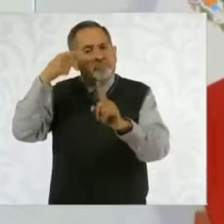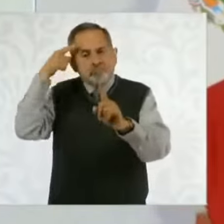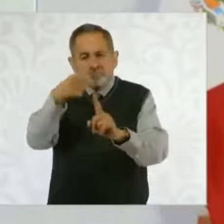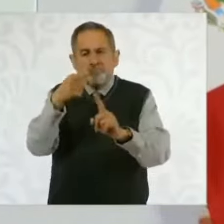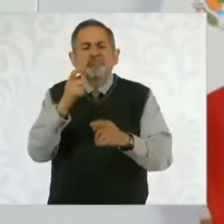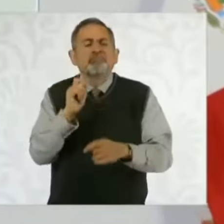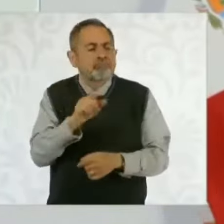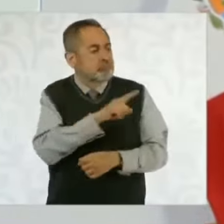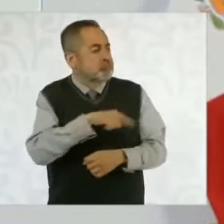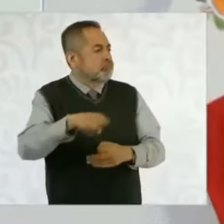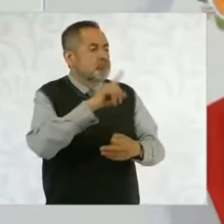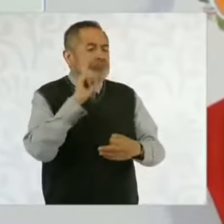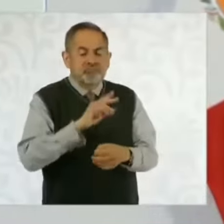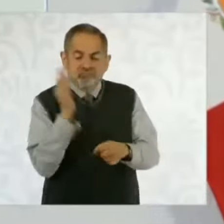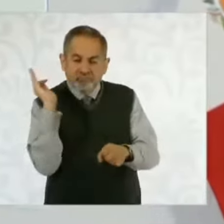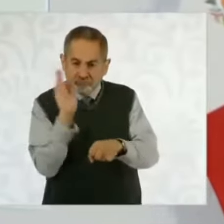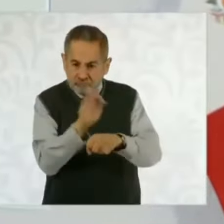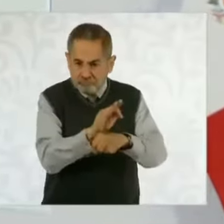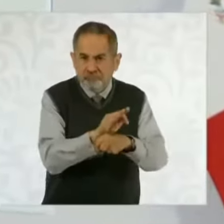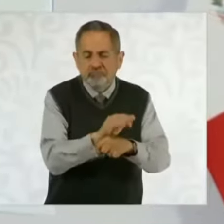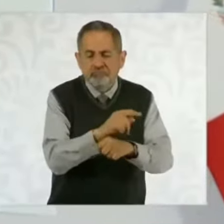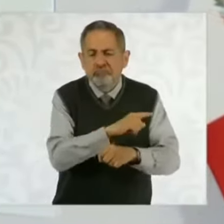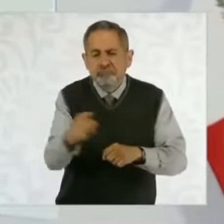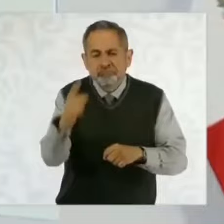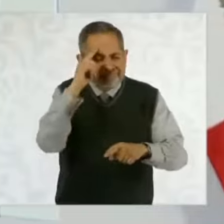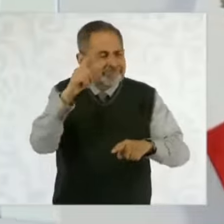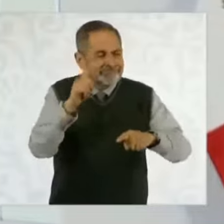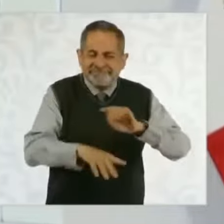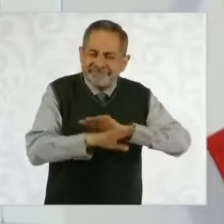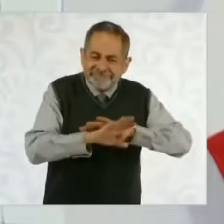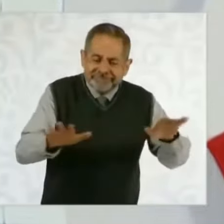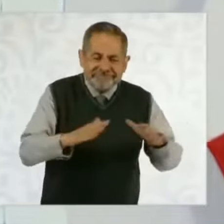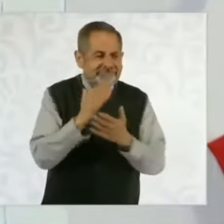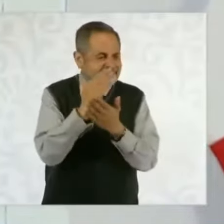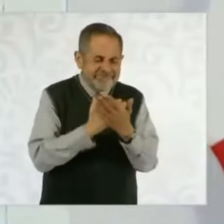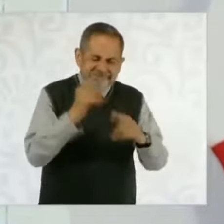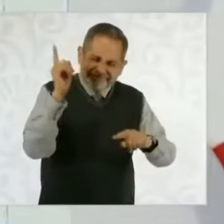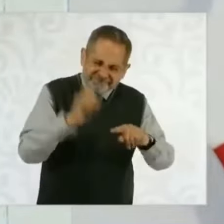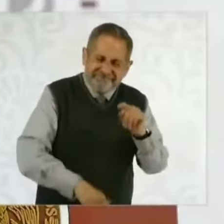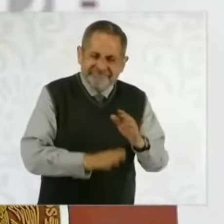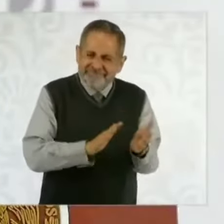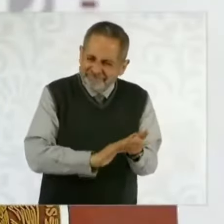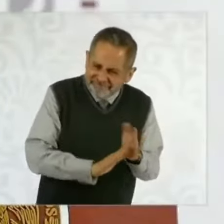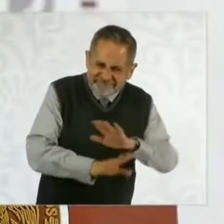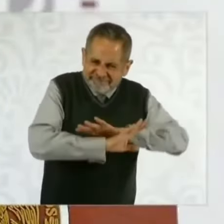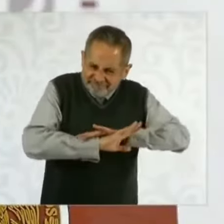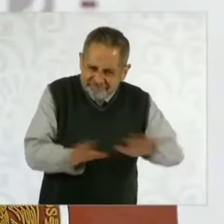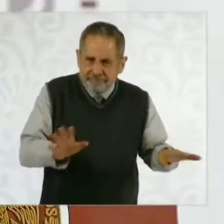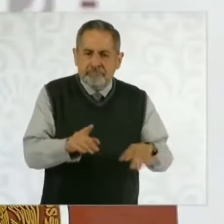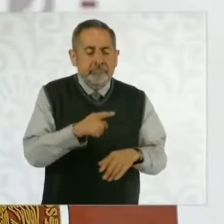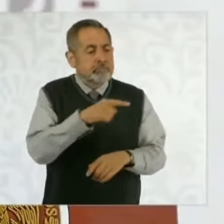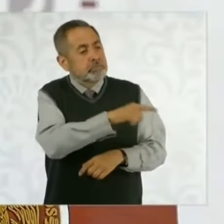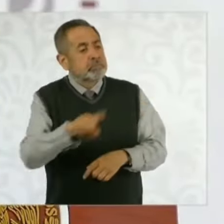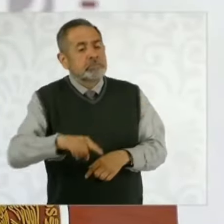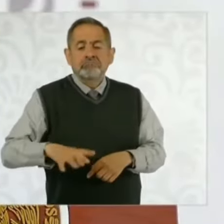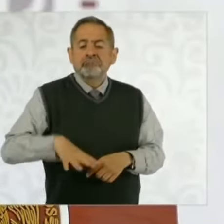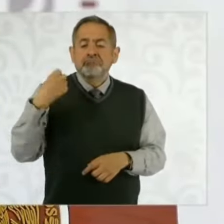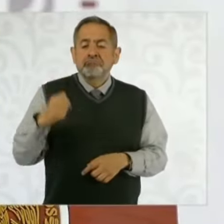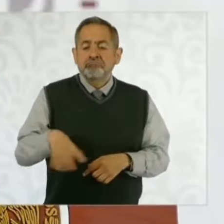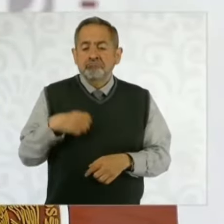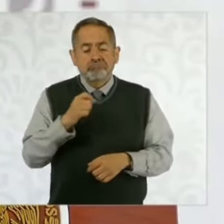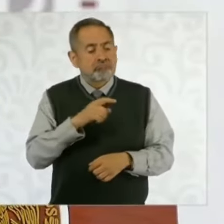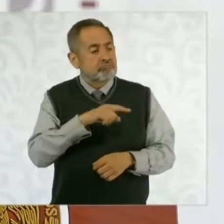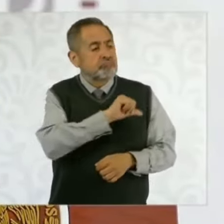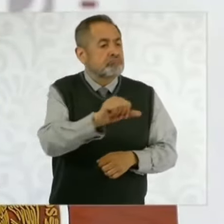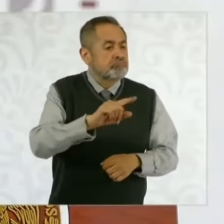proteger a las mujeres y que se erradique esta forma de abuso que